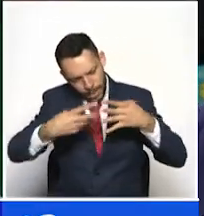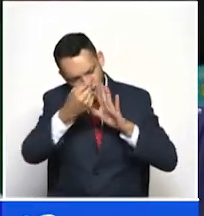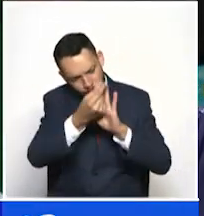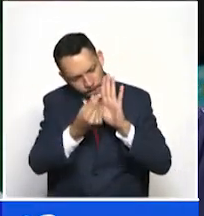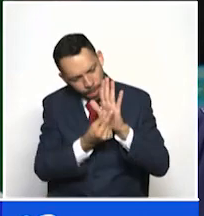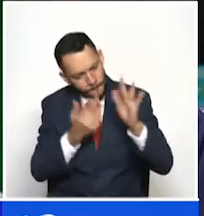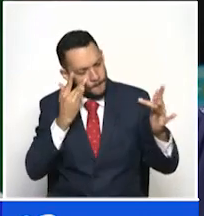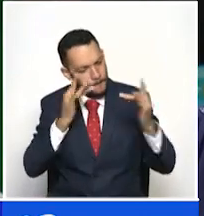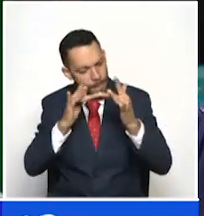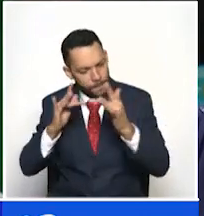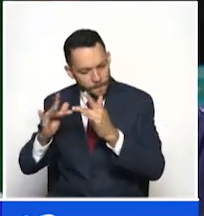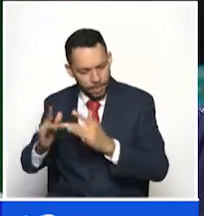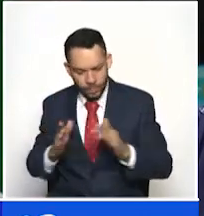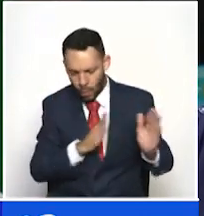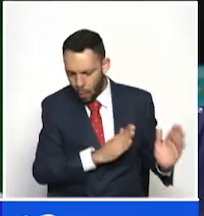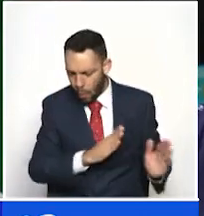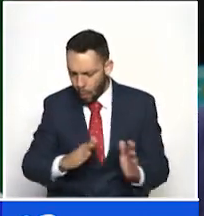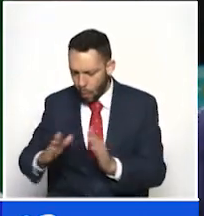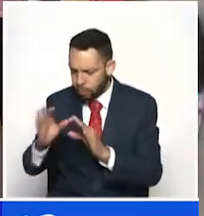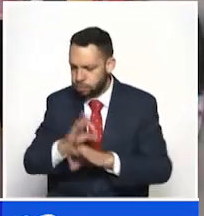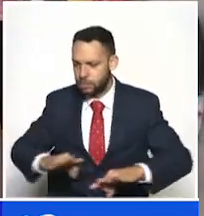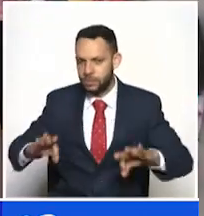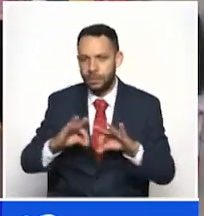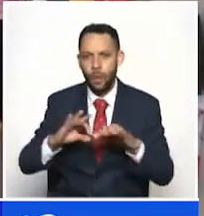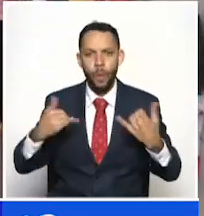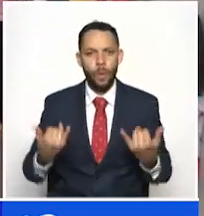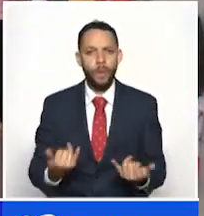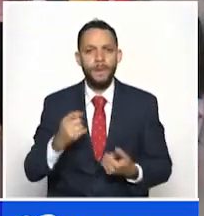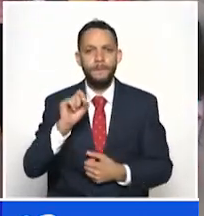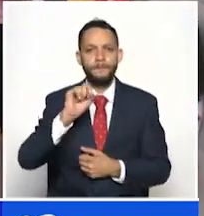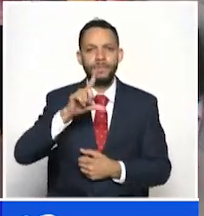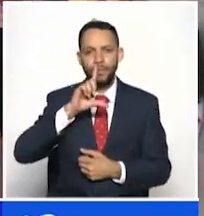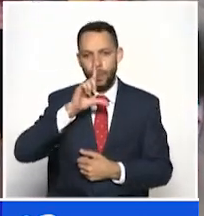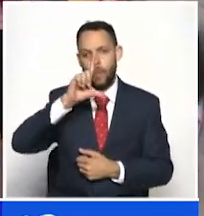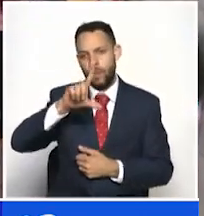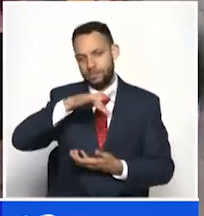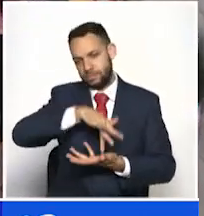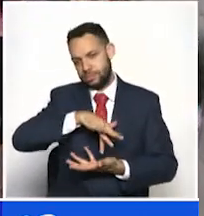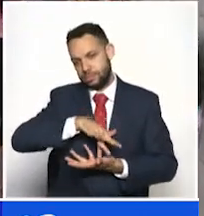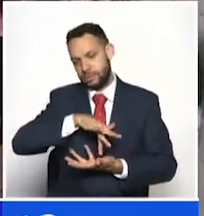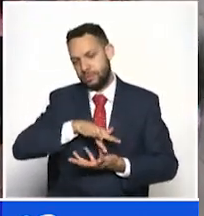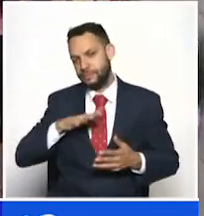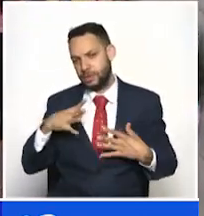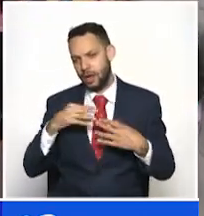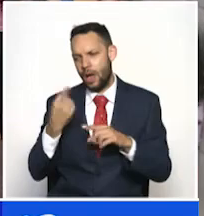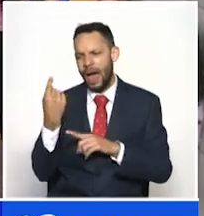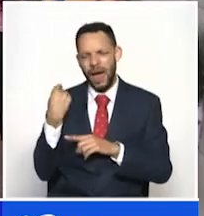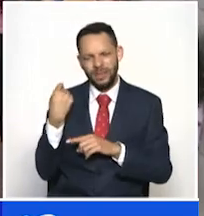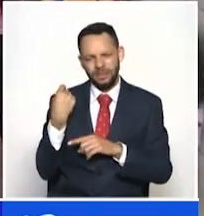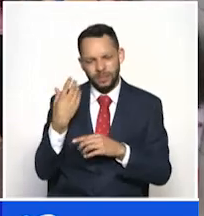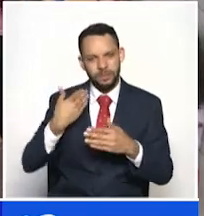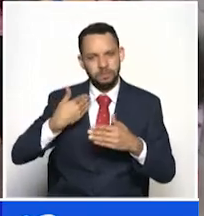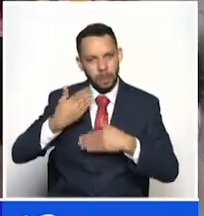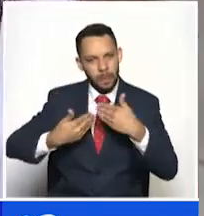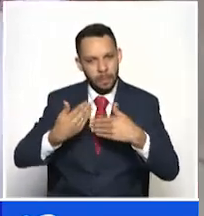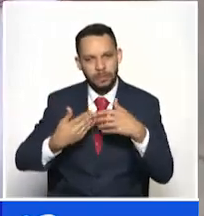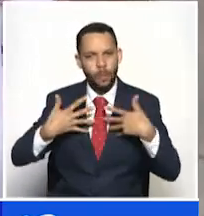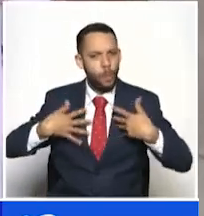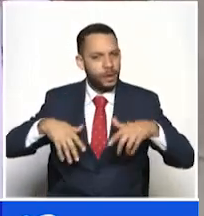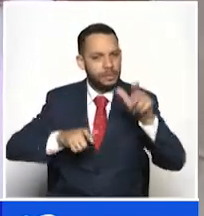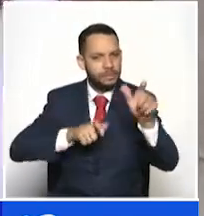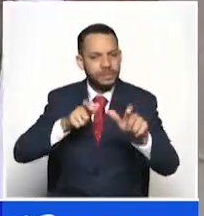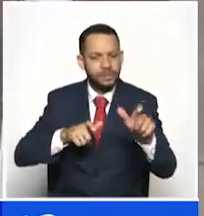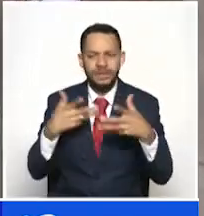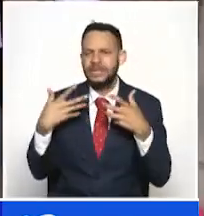definitivamente pues eso es lo que estamos haciendo. cuando ya estamos primero de julio el mes pasado hubo cualquier cantidad de personas que hicieron